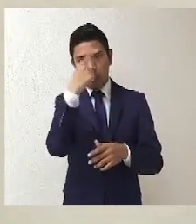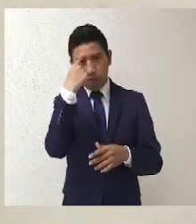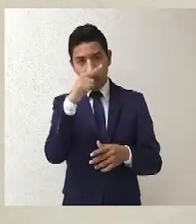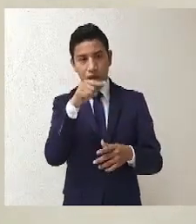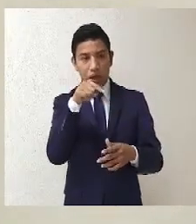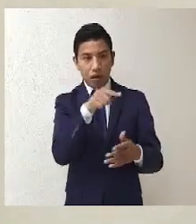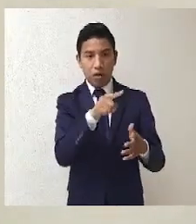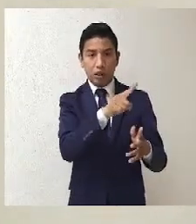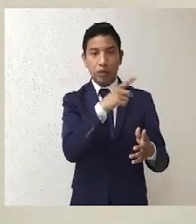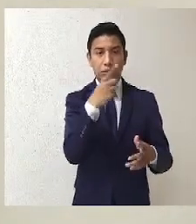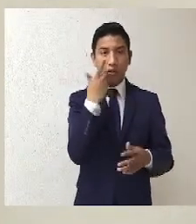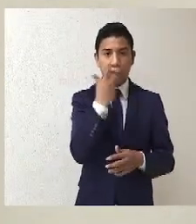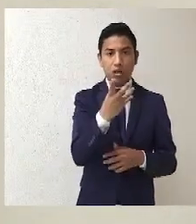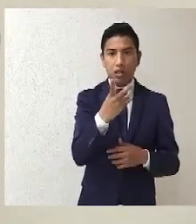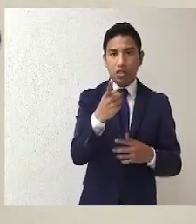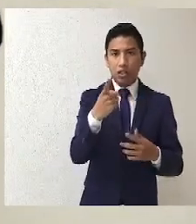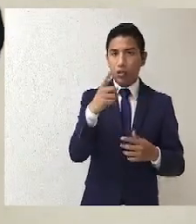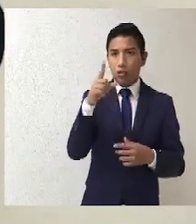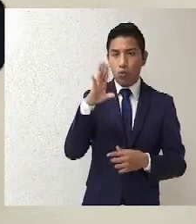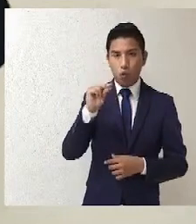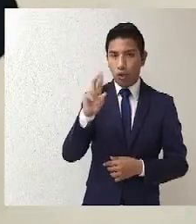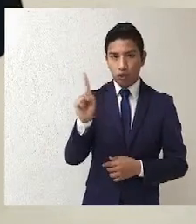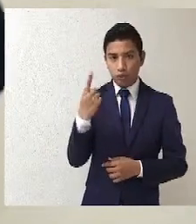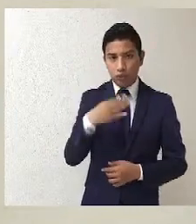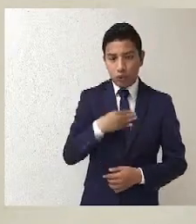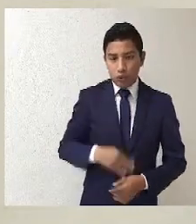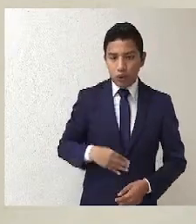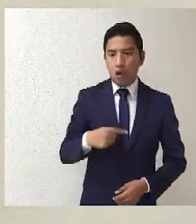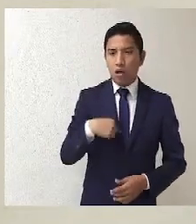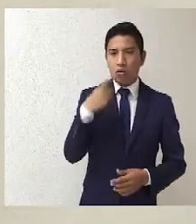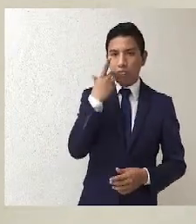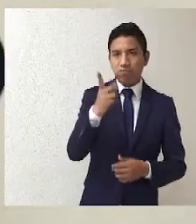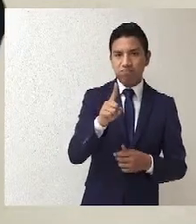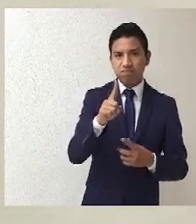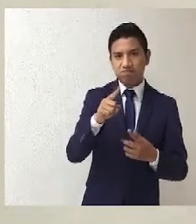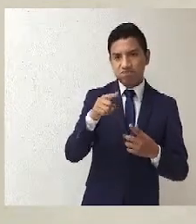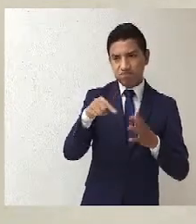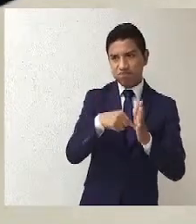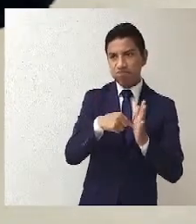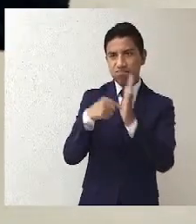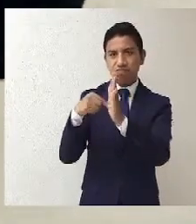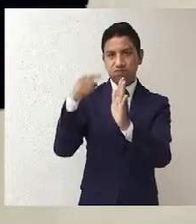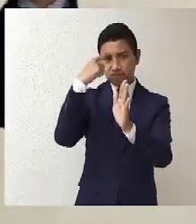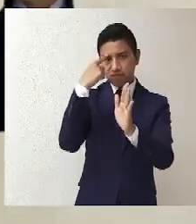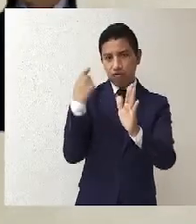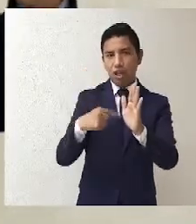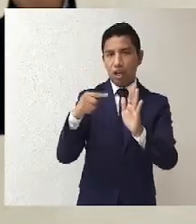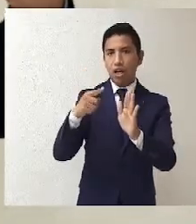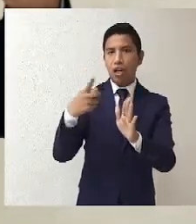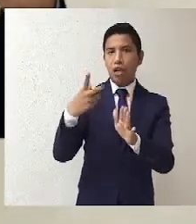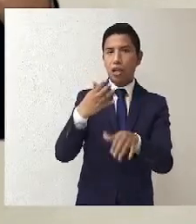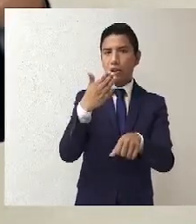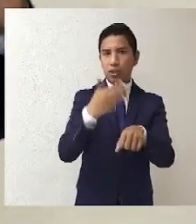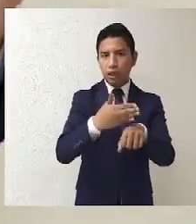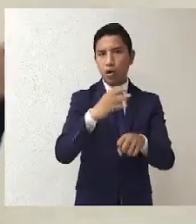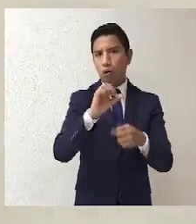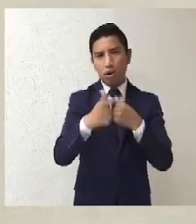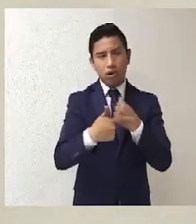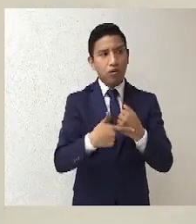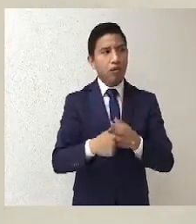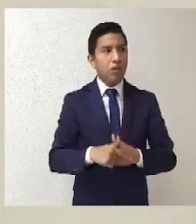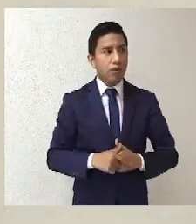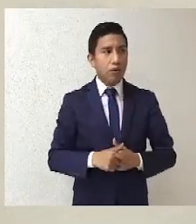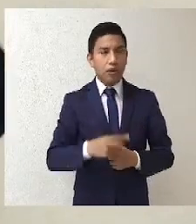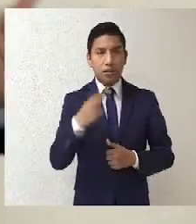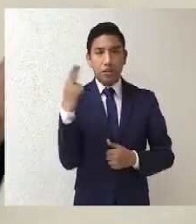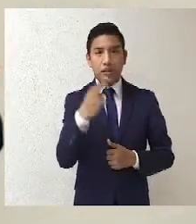Y es criterio de que si no tenía conocimiento de ellas y las ofrece cuando eran anteriores a la presentación, hay